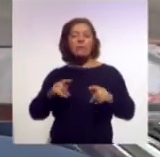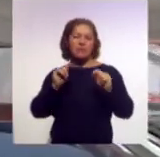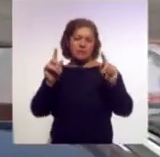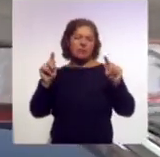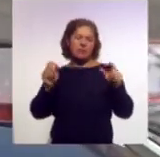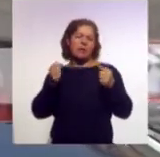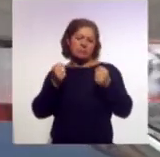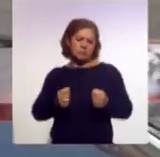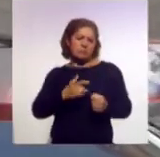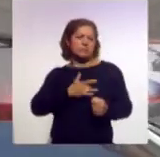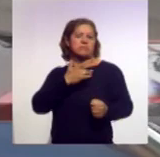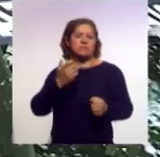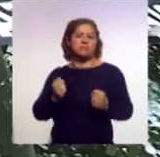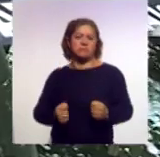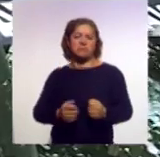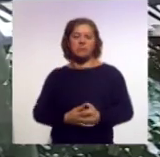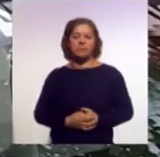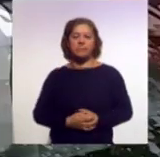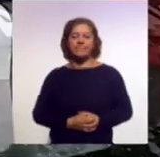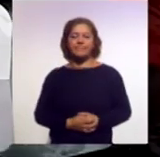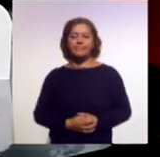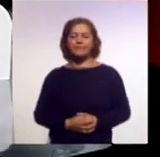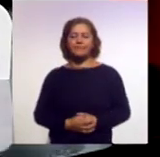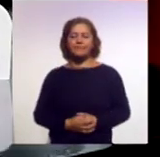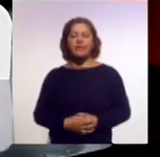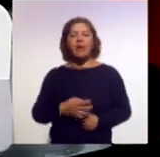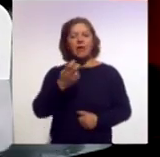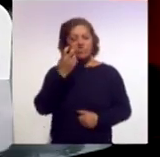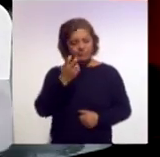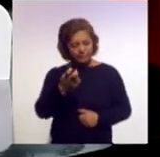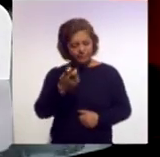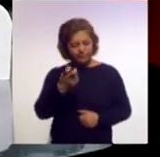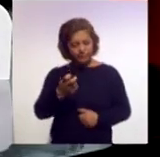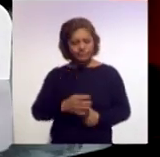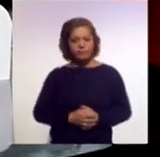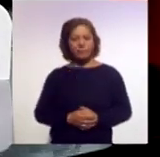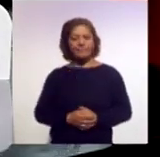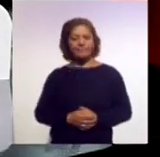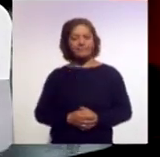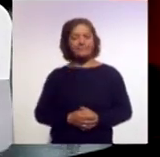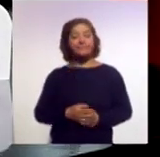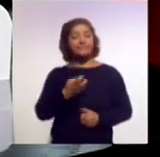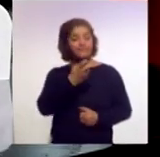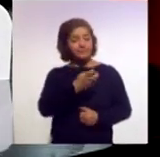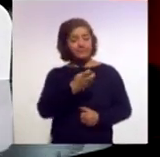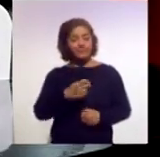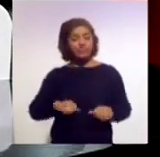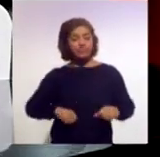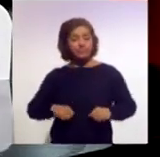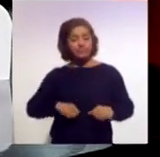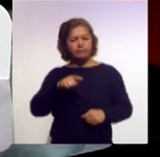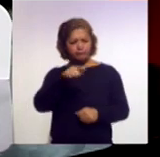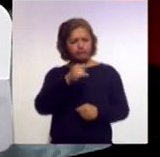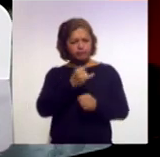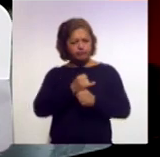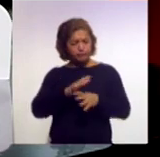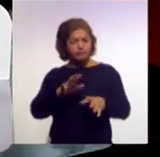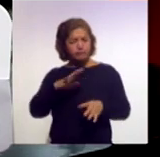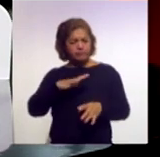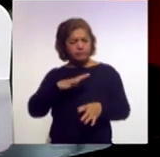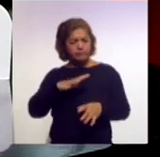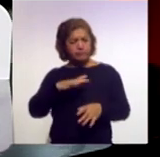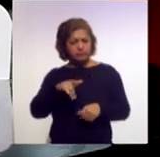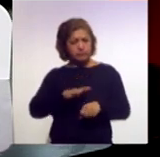seguras del país, Mario. Mira, justamente en este evento tienes más información sobre